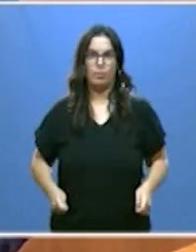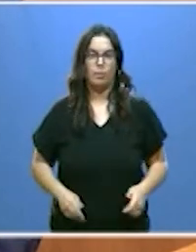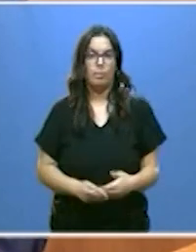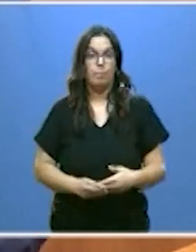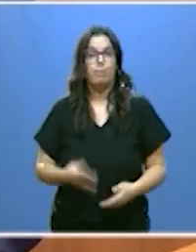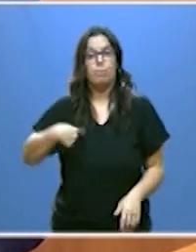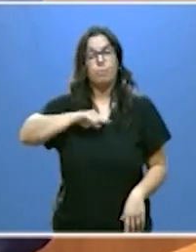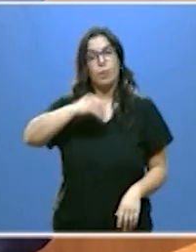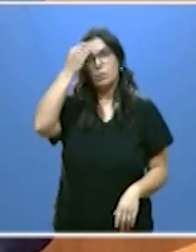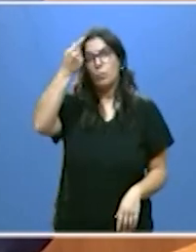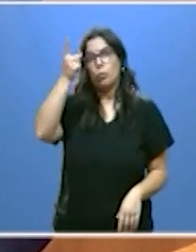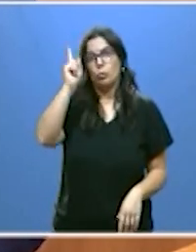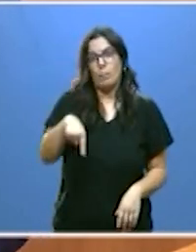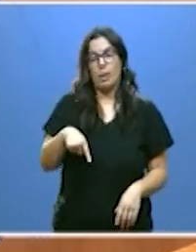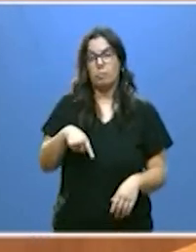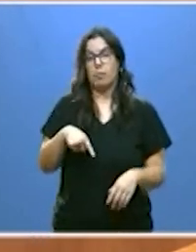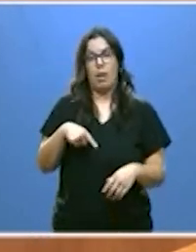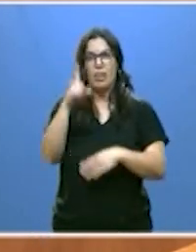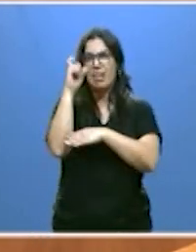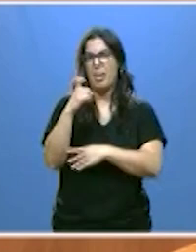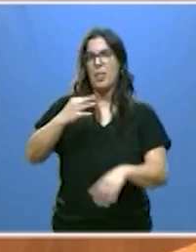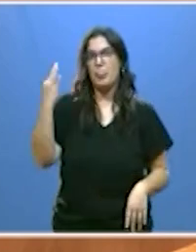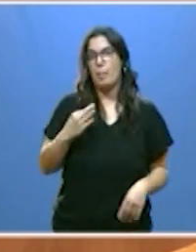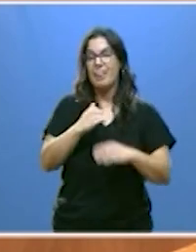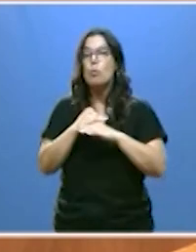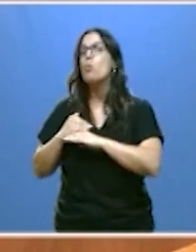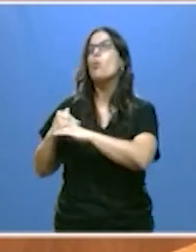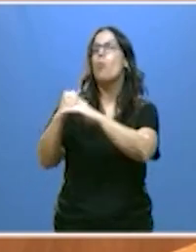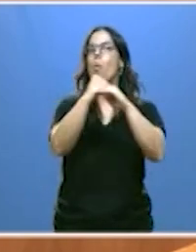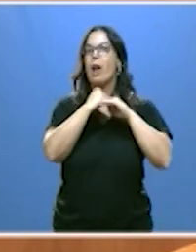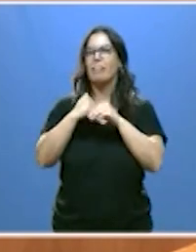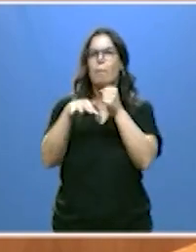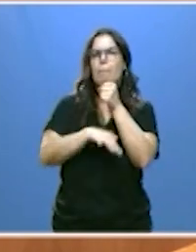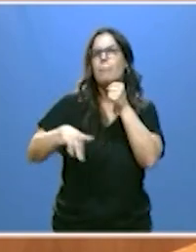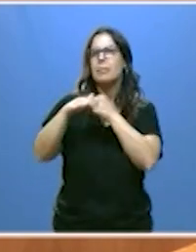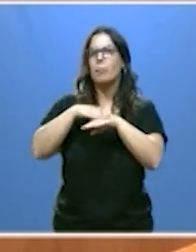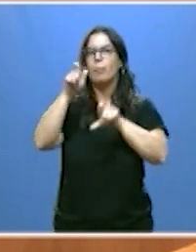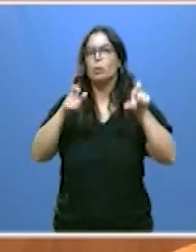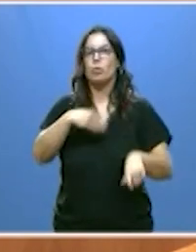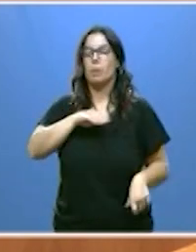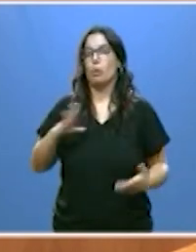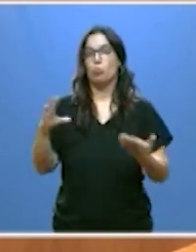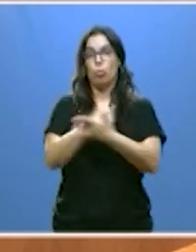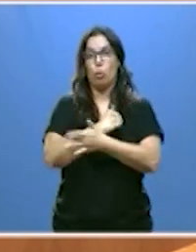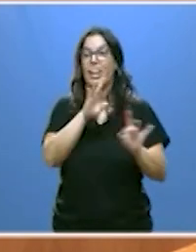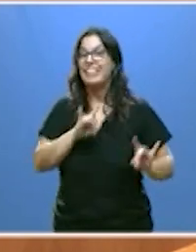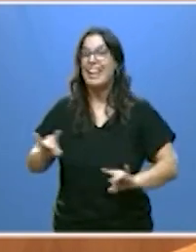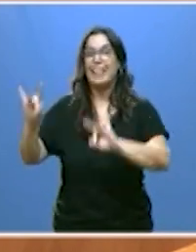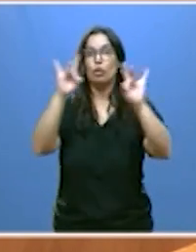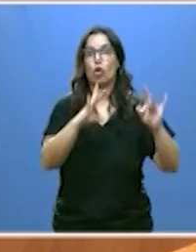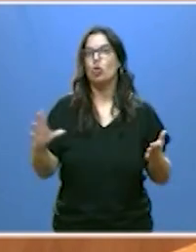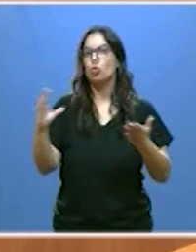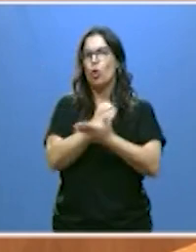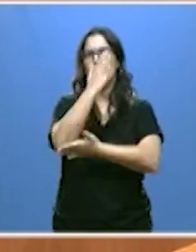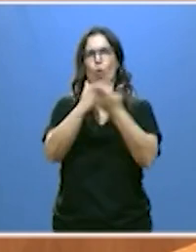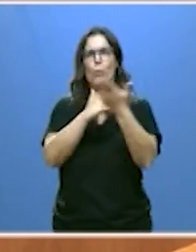Consideramos igualmente innegociable la igualdad esencial de todos los españoles, en todos los territorios, en